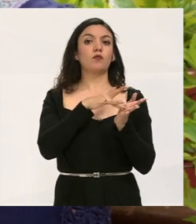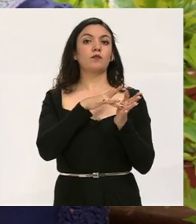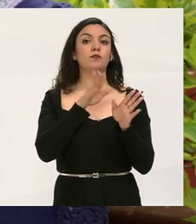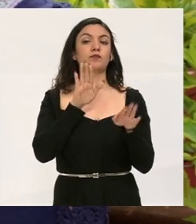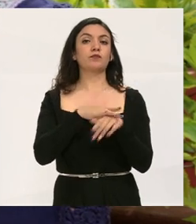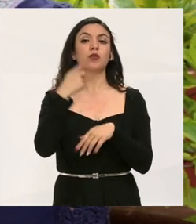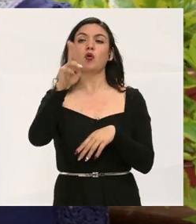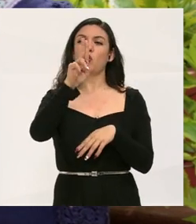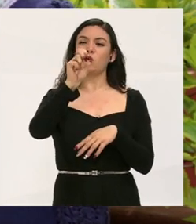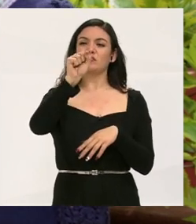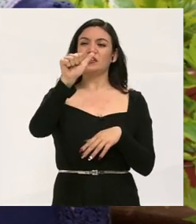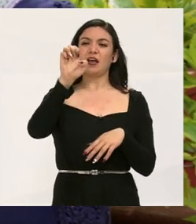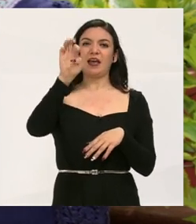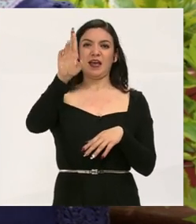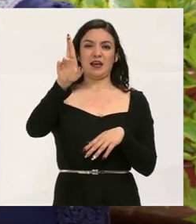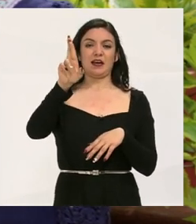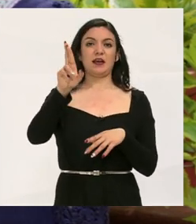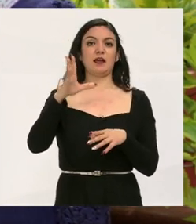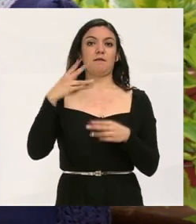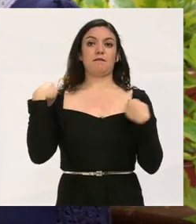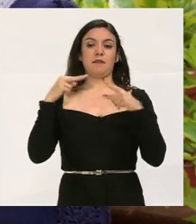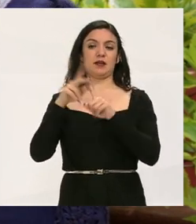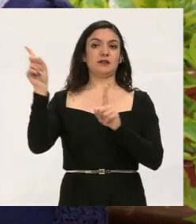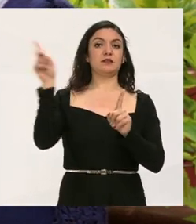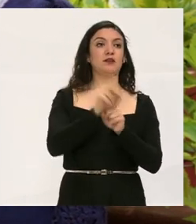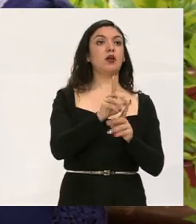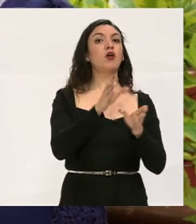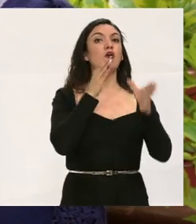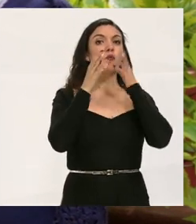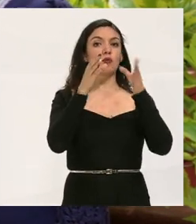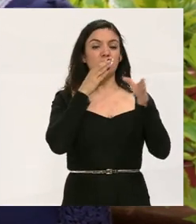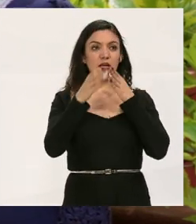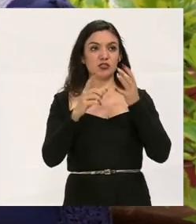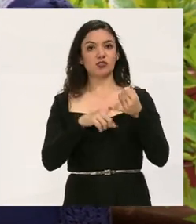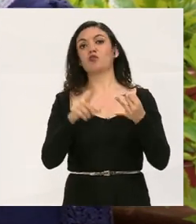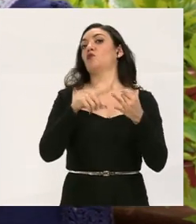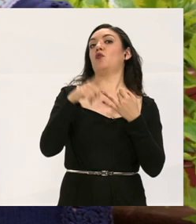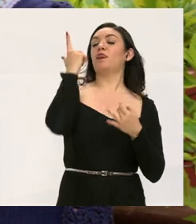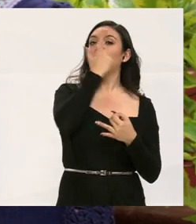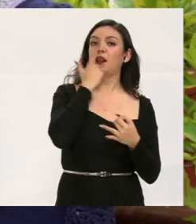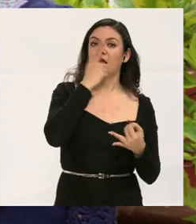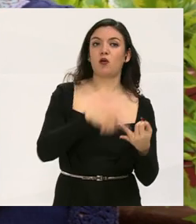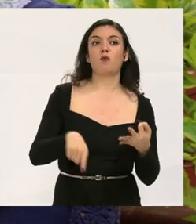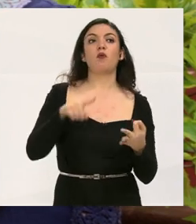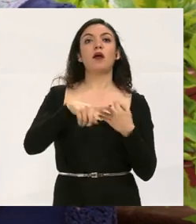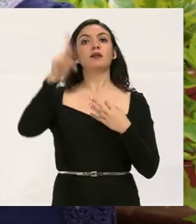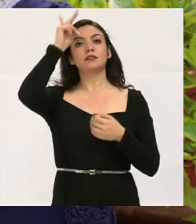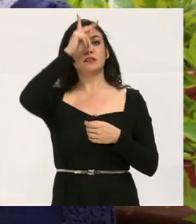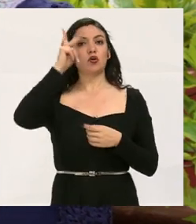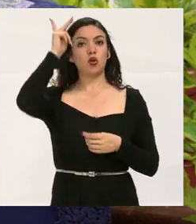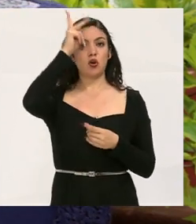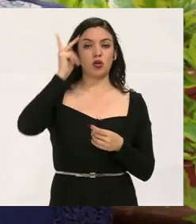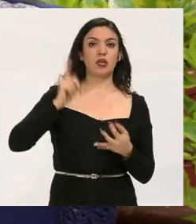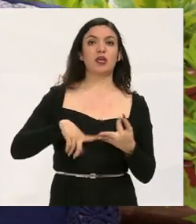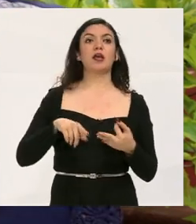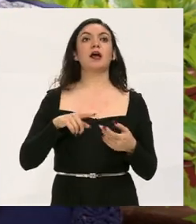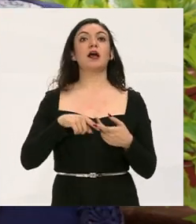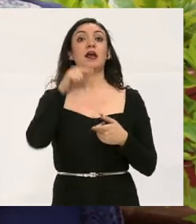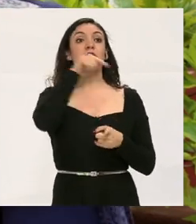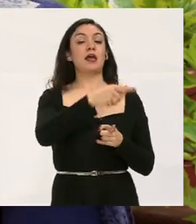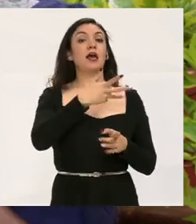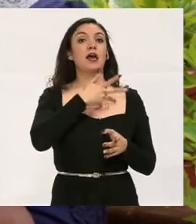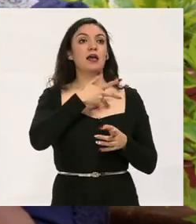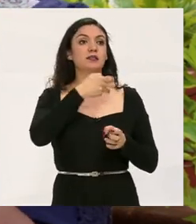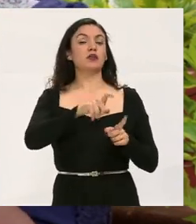apoyo por parte de USAER. Le mandan maestros de comunicación, de lenguaje, psicología.